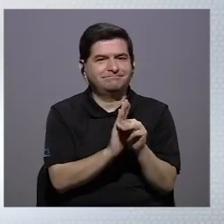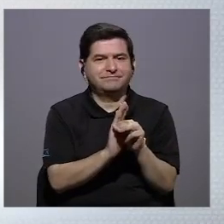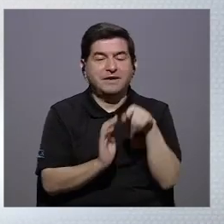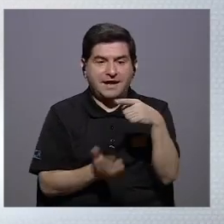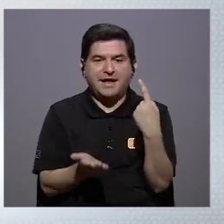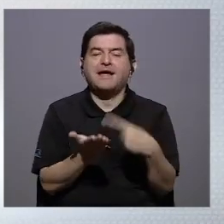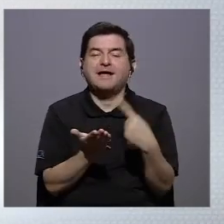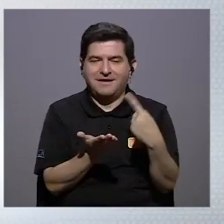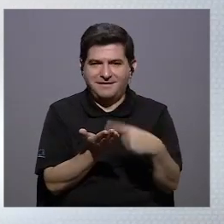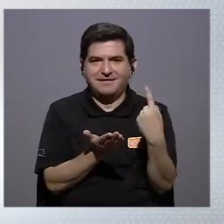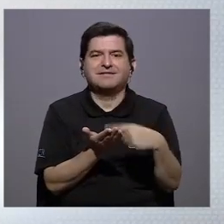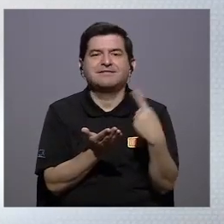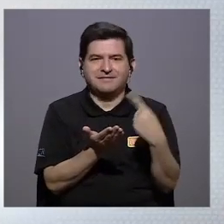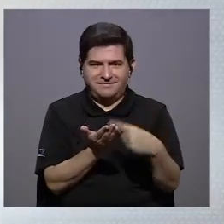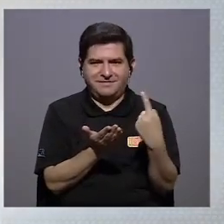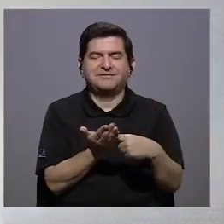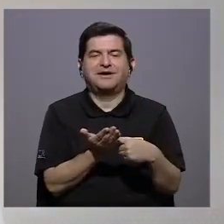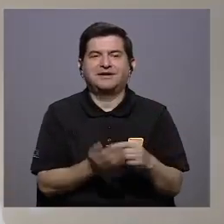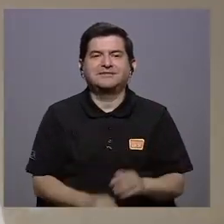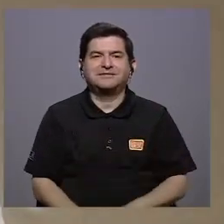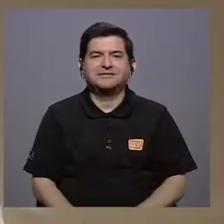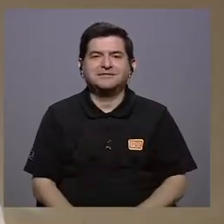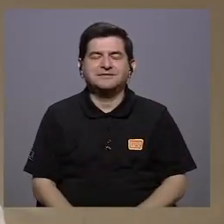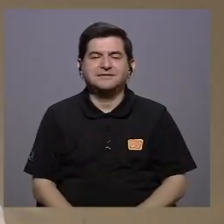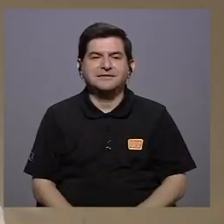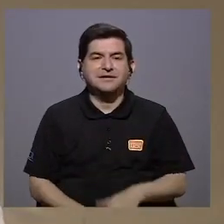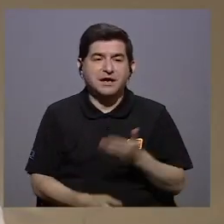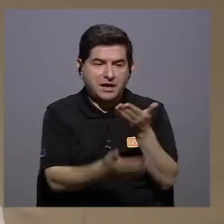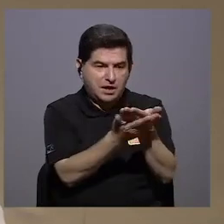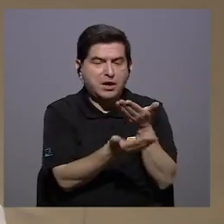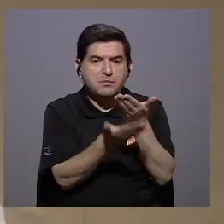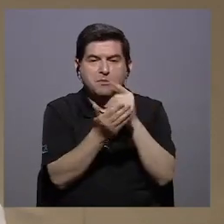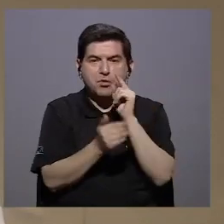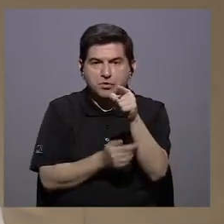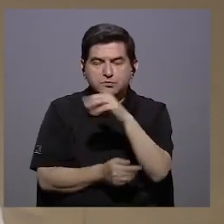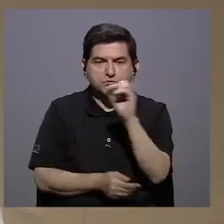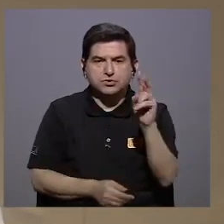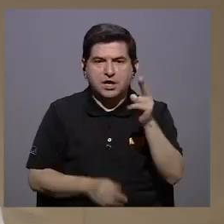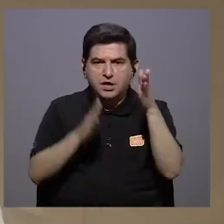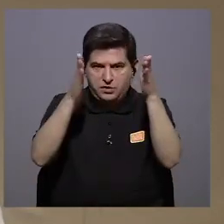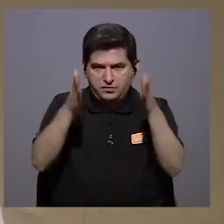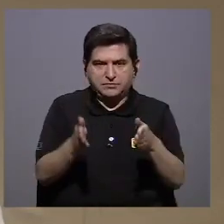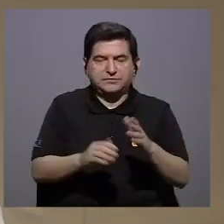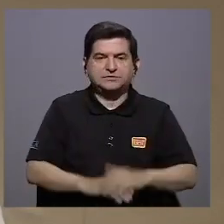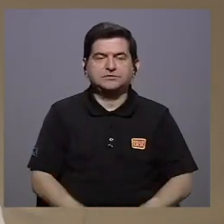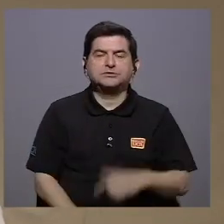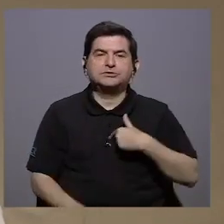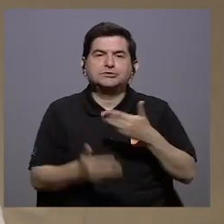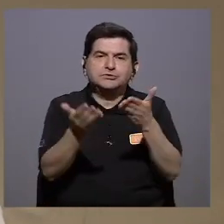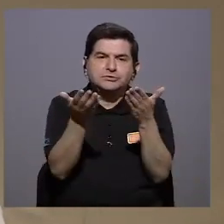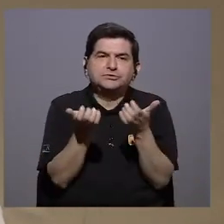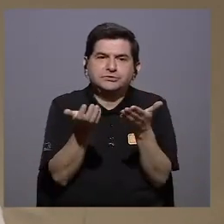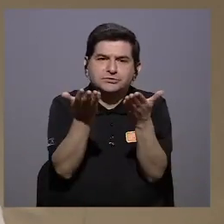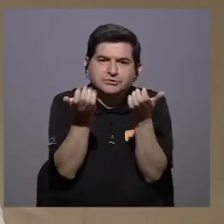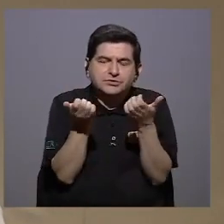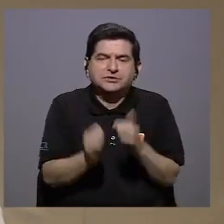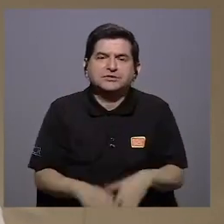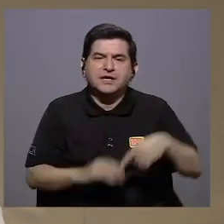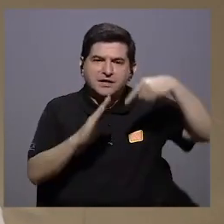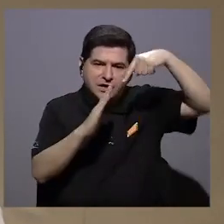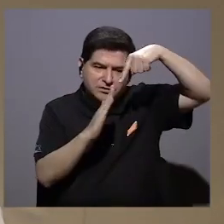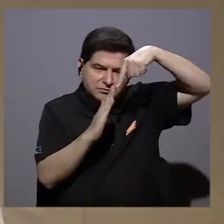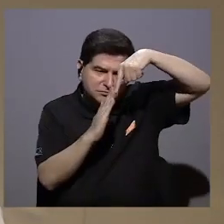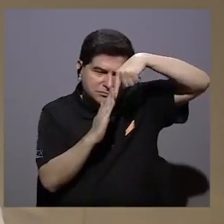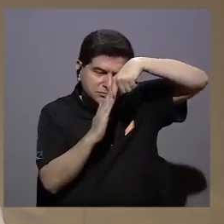este debate que propone usted y sus colegas entonces yo quisiera un poquito como